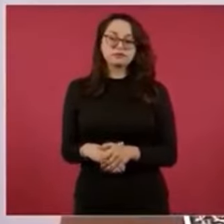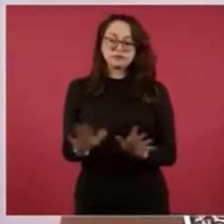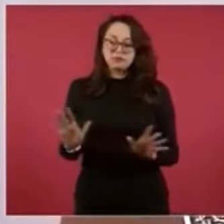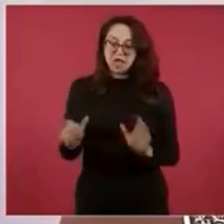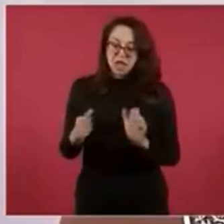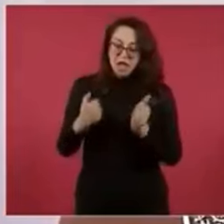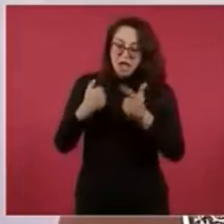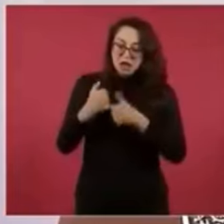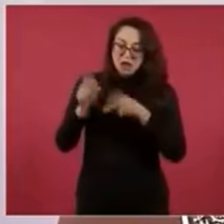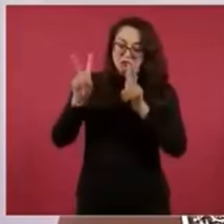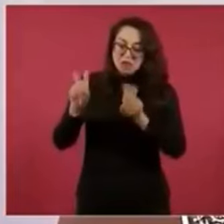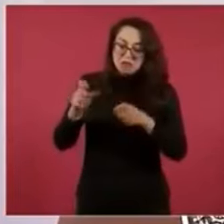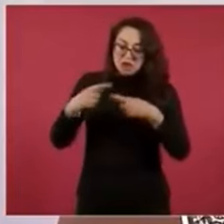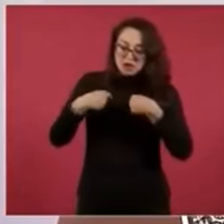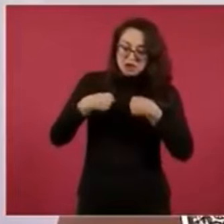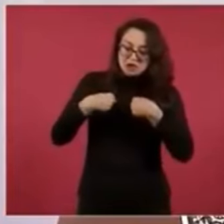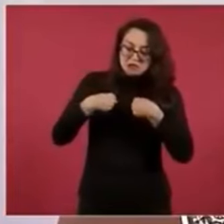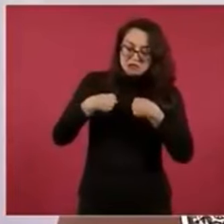mí.